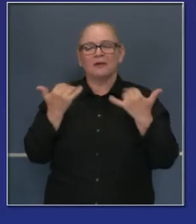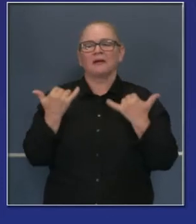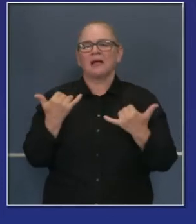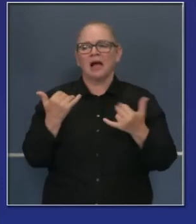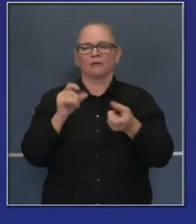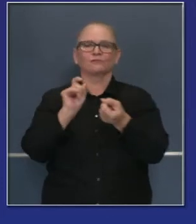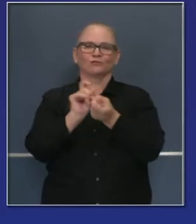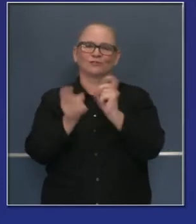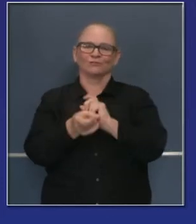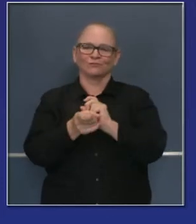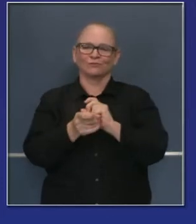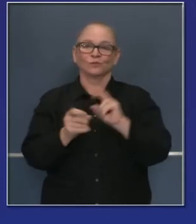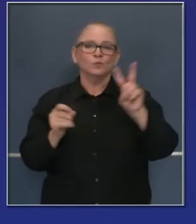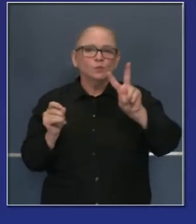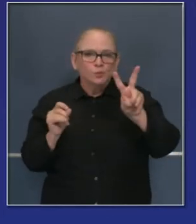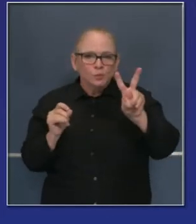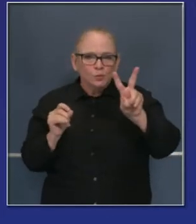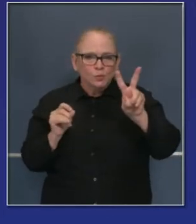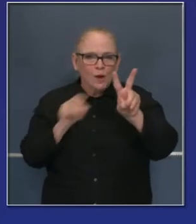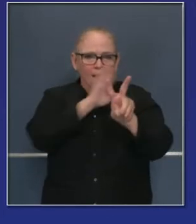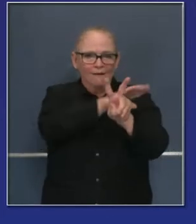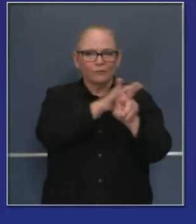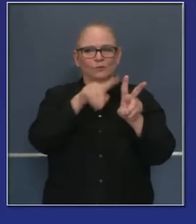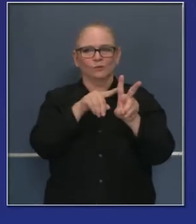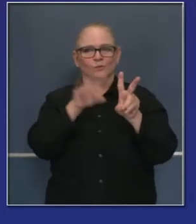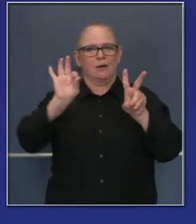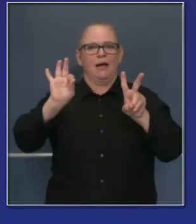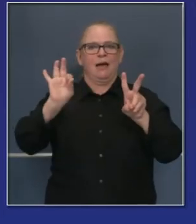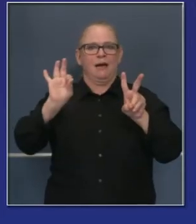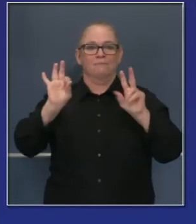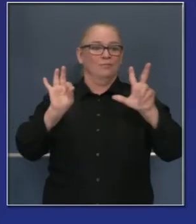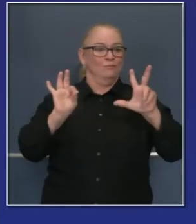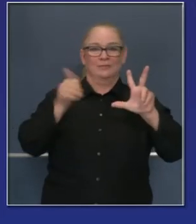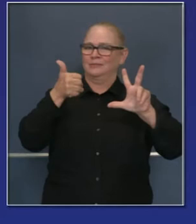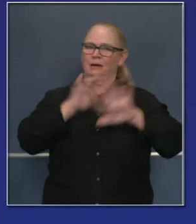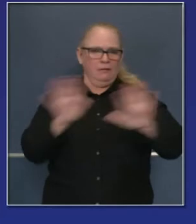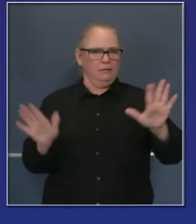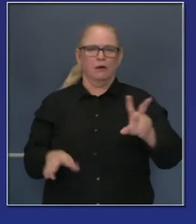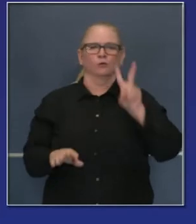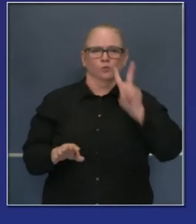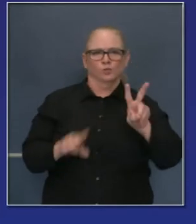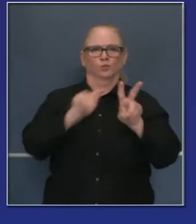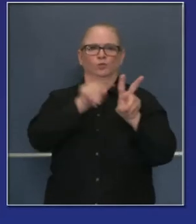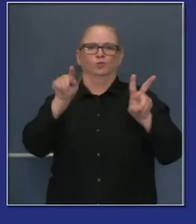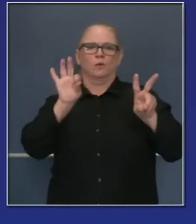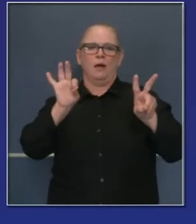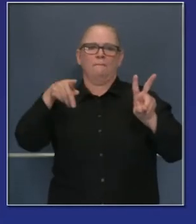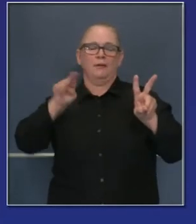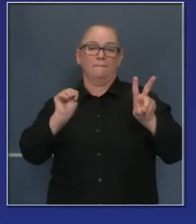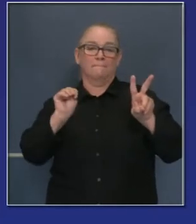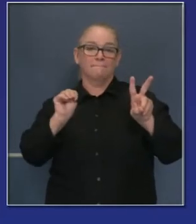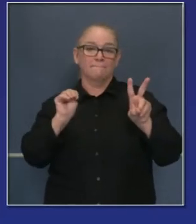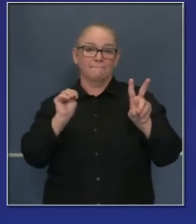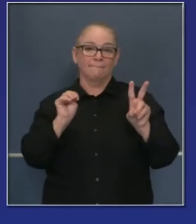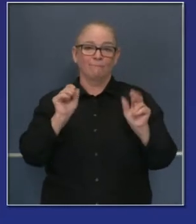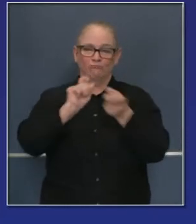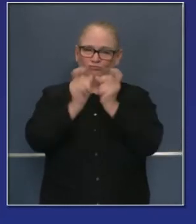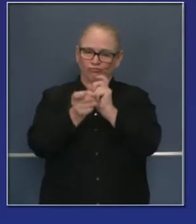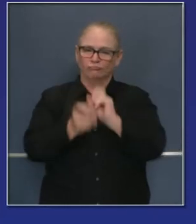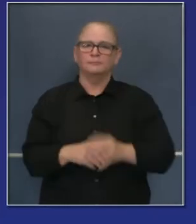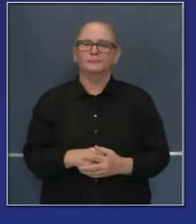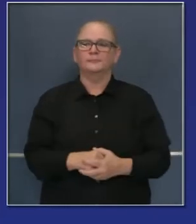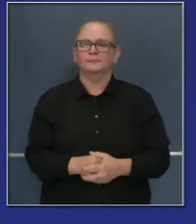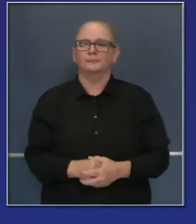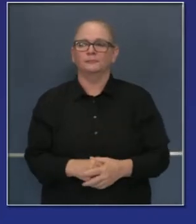exacto y preciso, hoy estamos tratando de flexibilidad la energía desde las 2 de la tarde hasta las 9 de la noche.